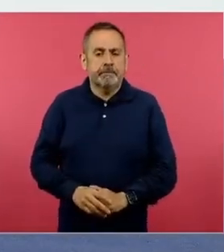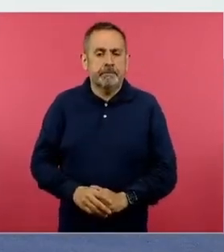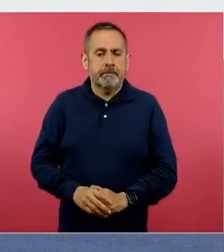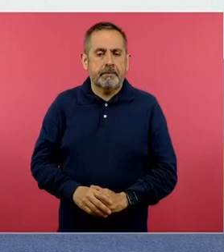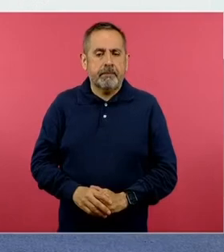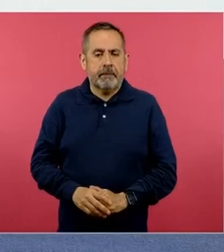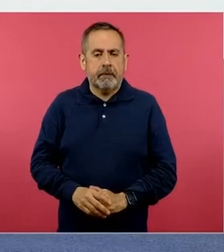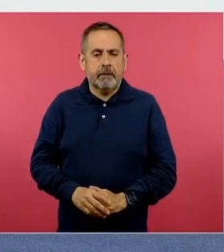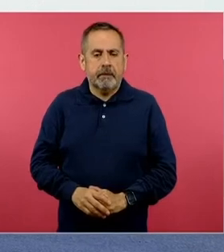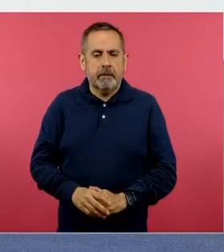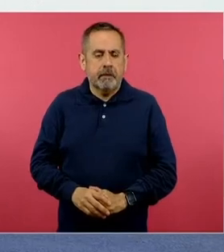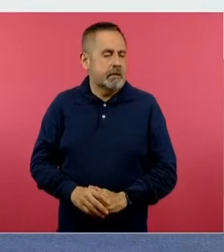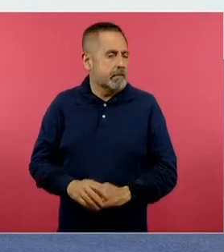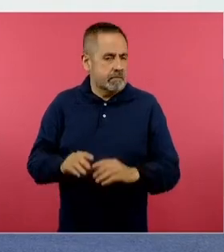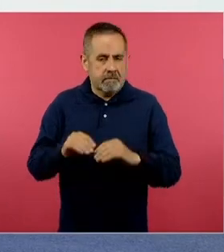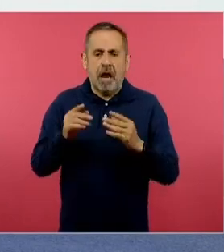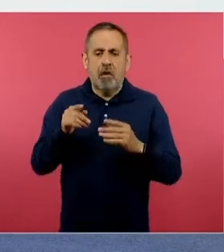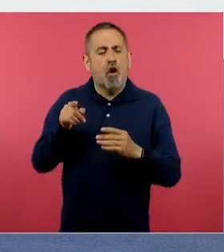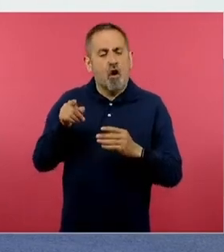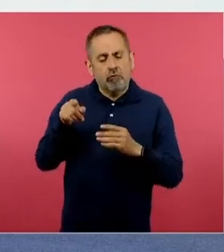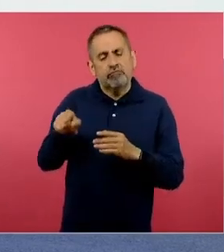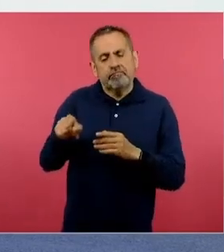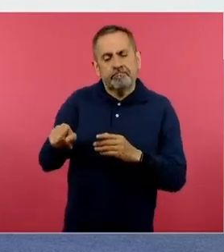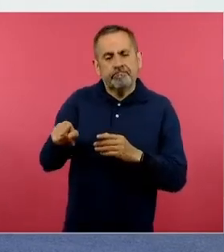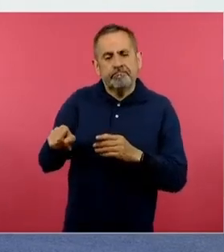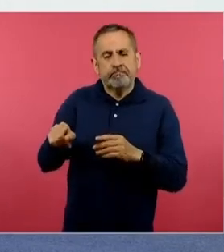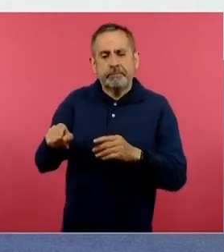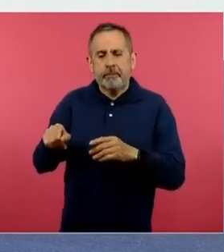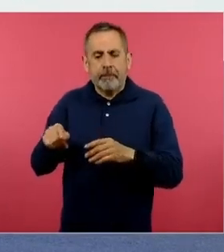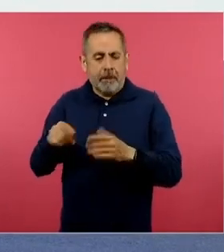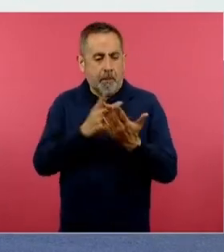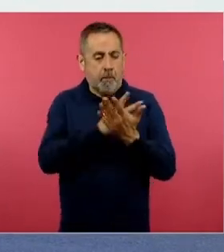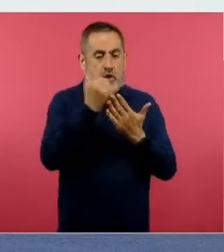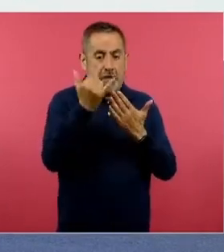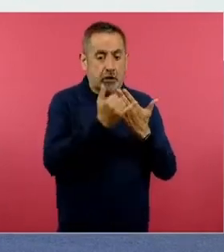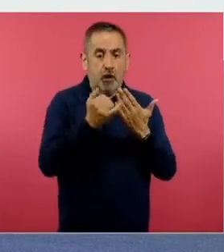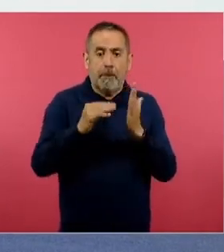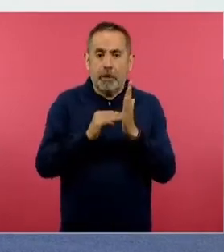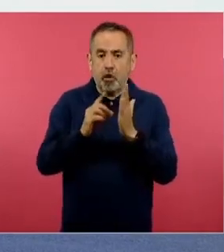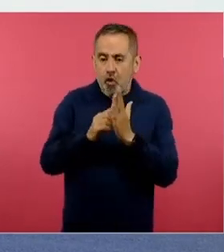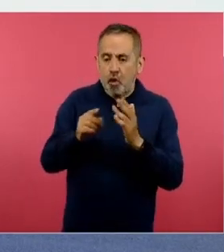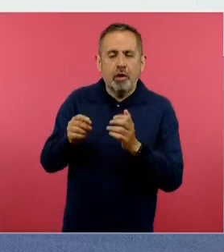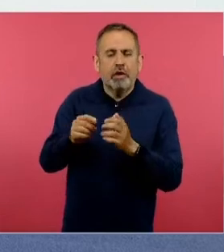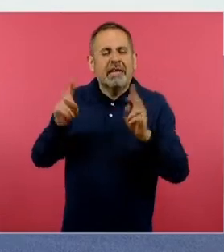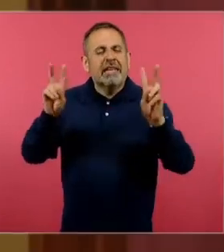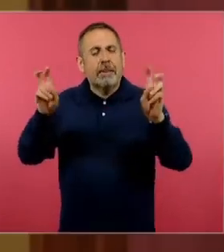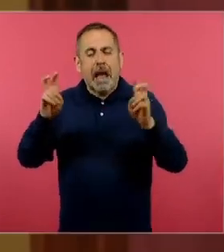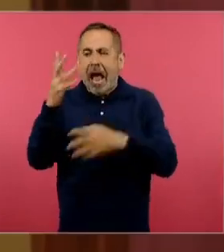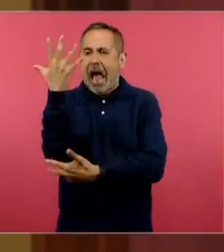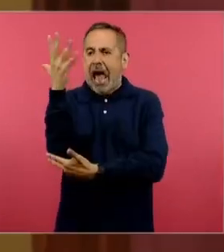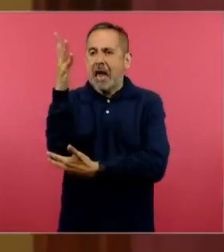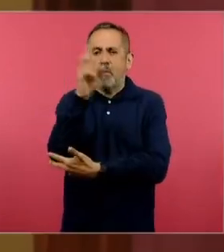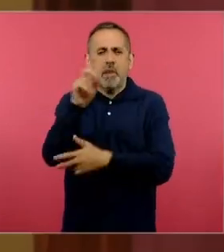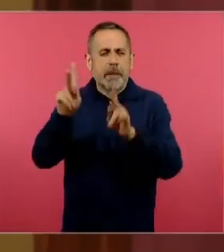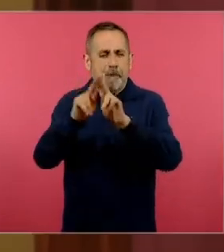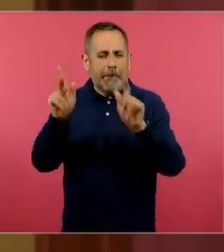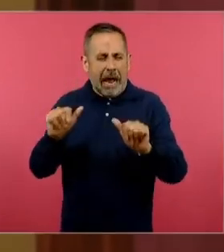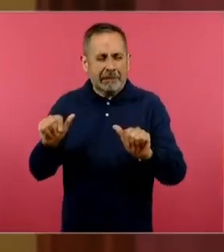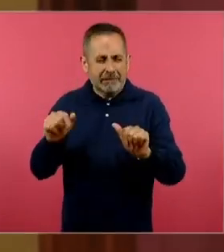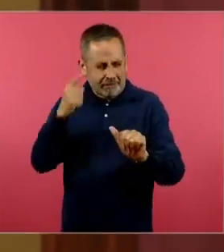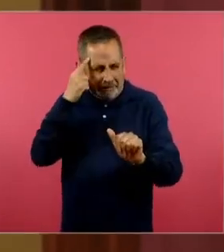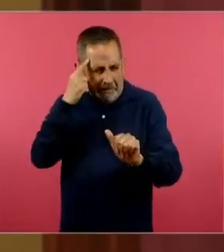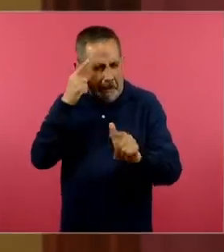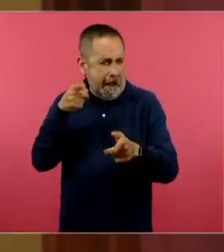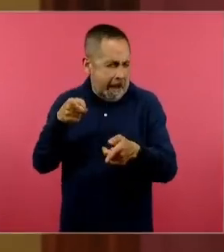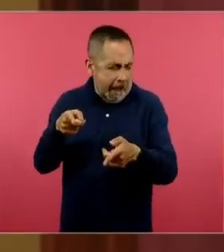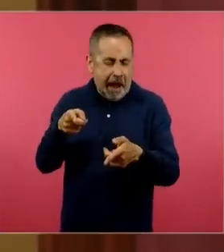Obviamente, esta metodología se plantea en este proyecto en específico a través del árbol de la paz. Siguiente. En el